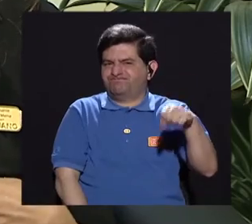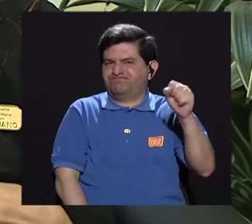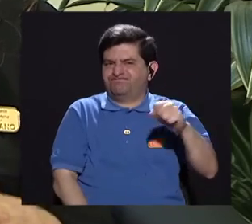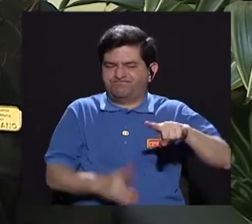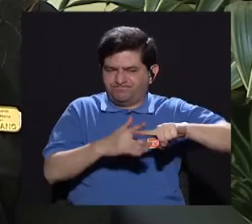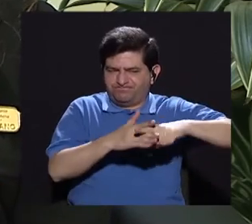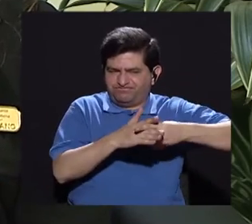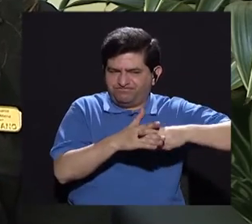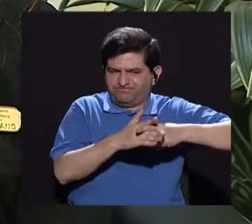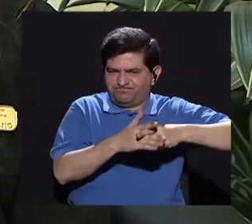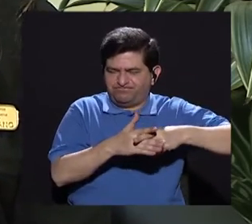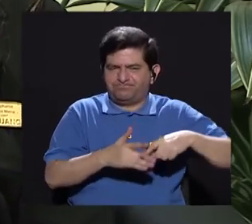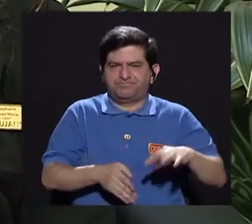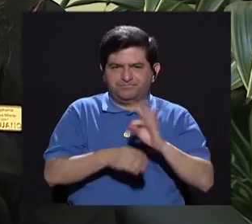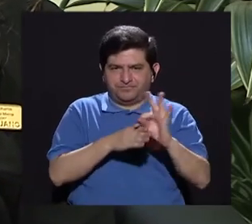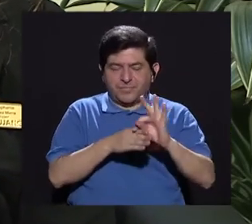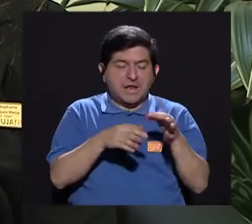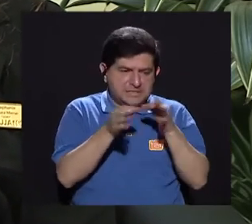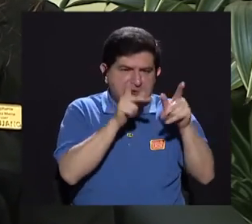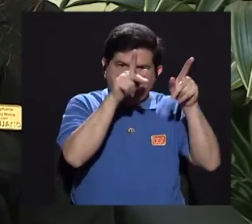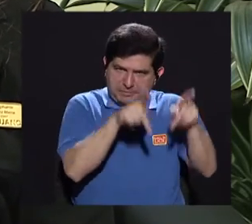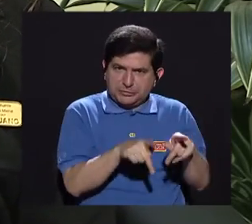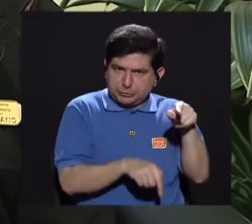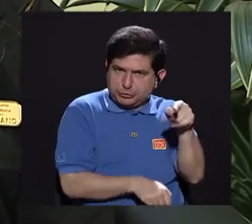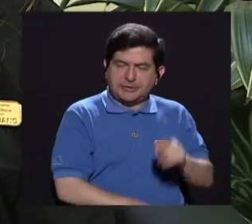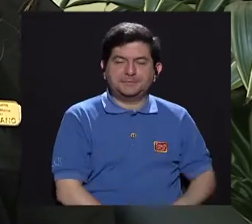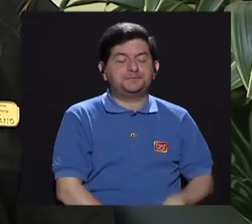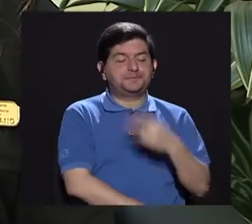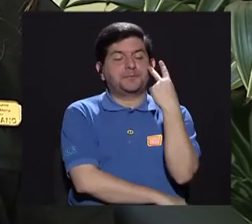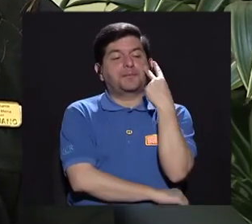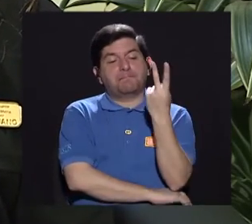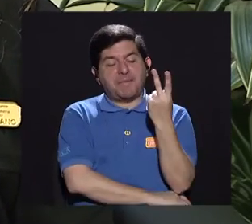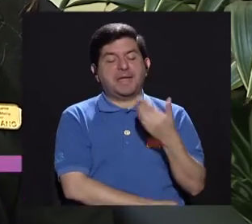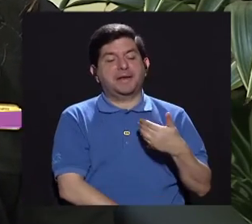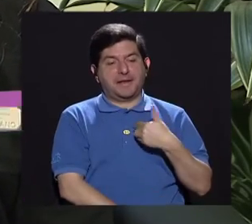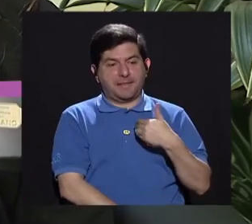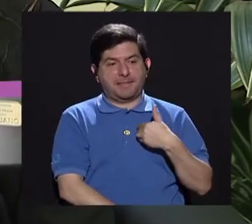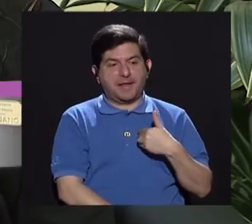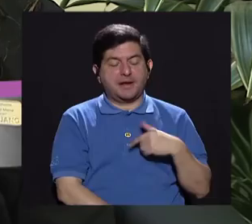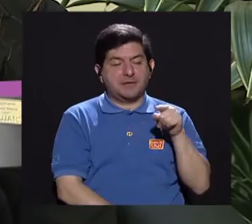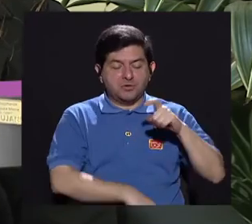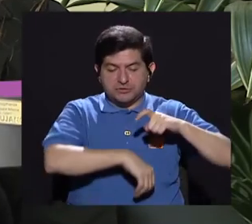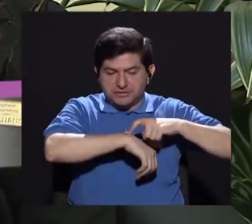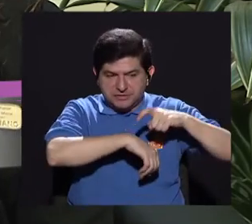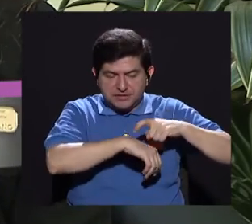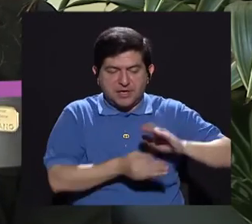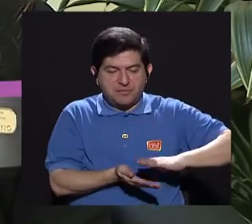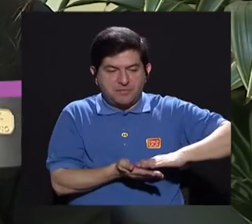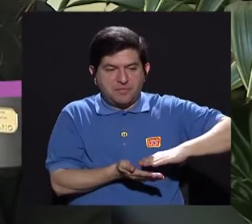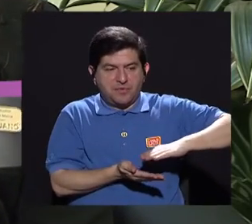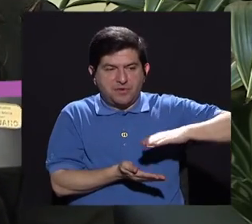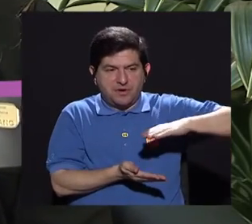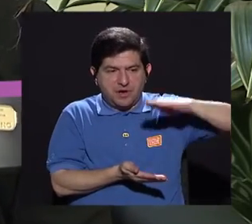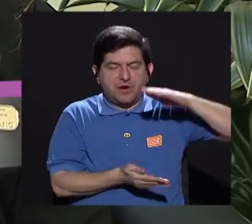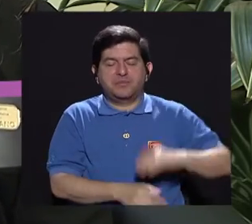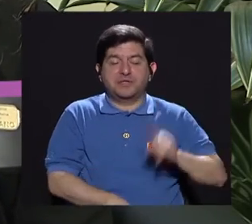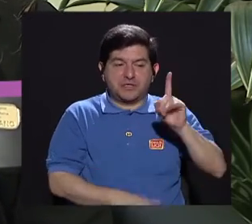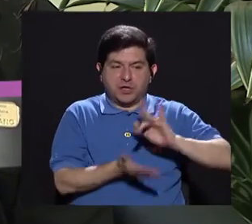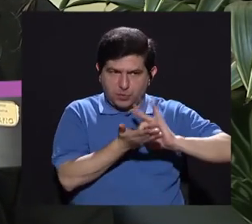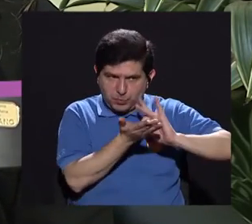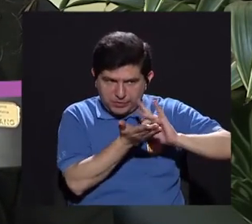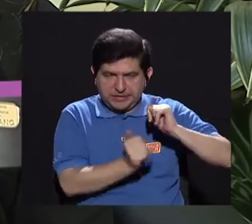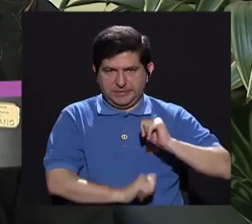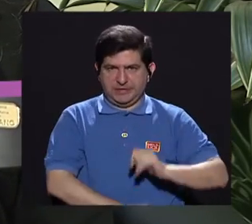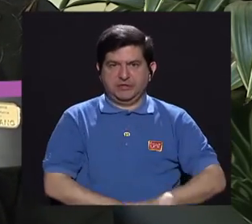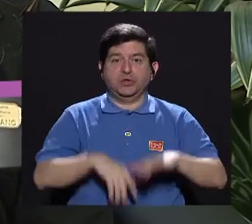reajustamos el tratamiento. Entonces, se le explica al paciente, bueno, tenemos tanto tiempo con esto o vamos a aumentar la dosis de tal medicamento